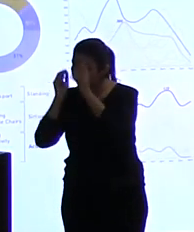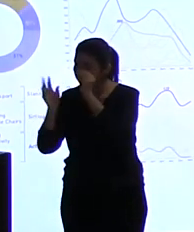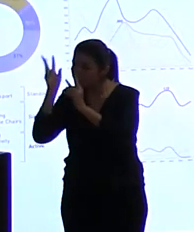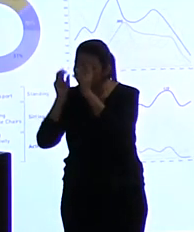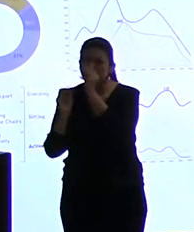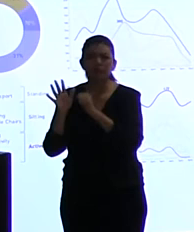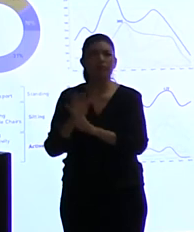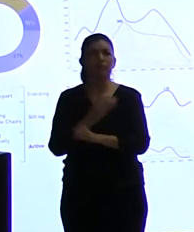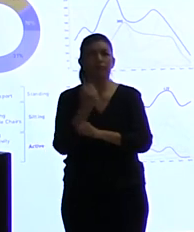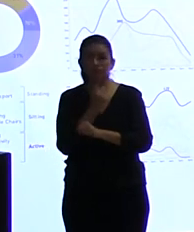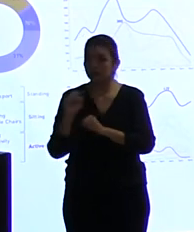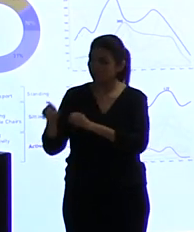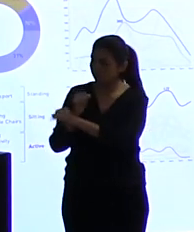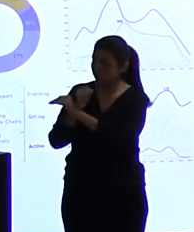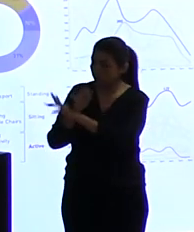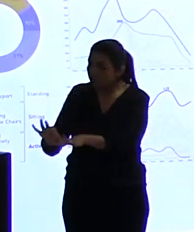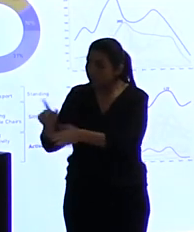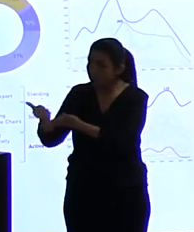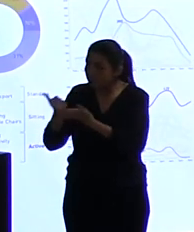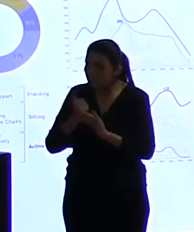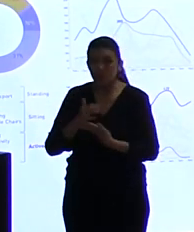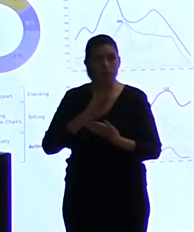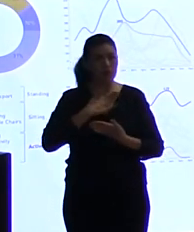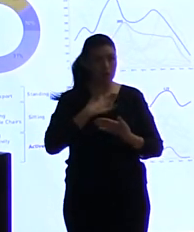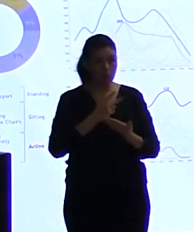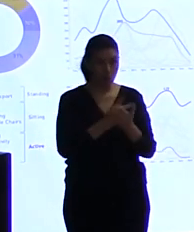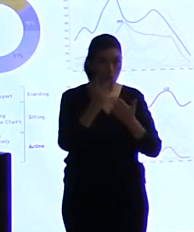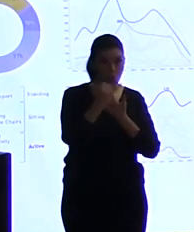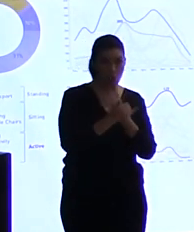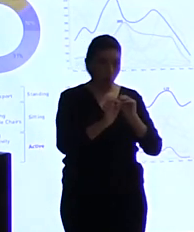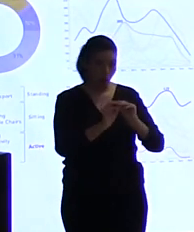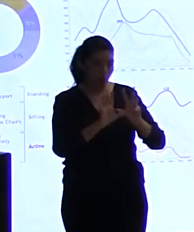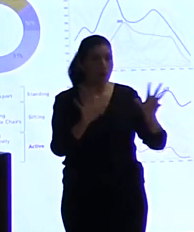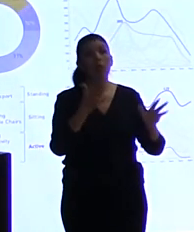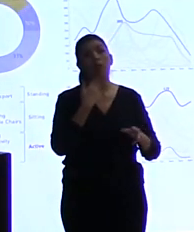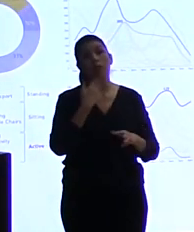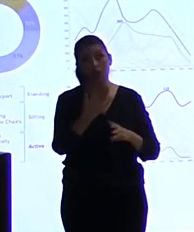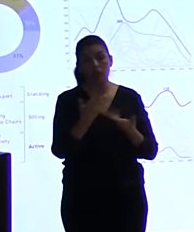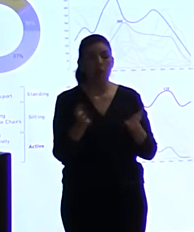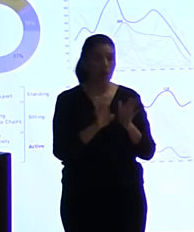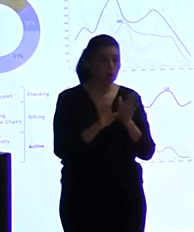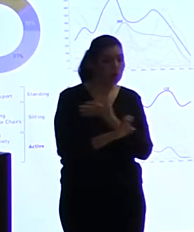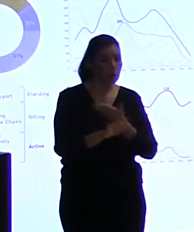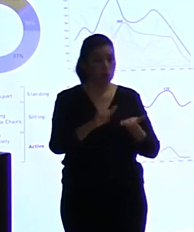historia poderosa. La transformación de la calle Broadway con la inserción de un carril bici definitivo,